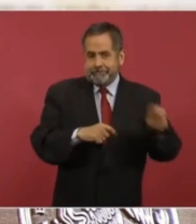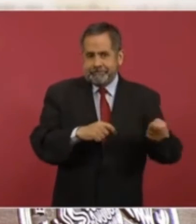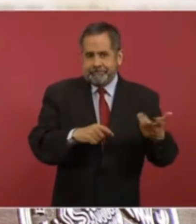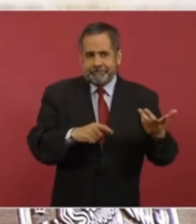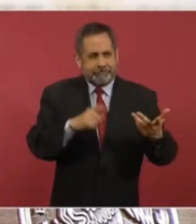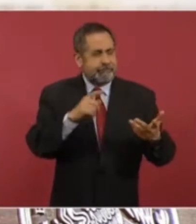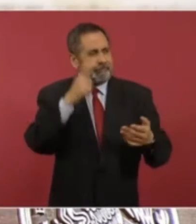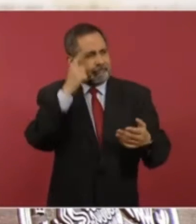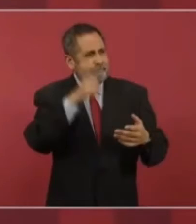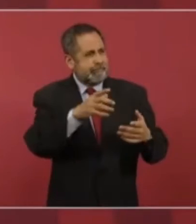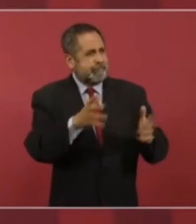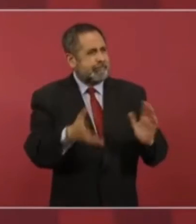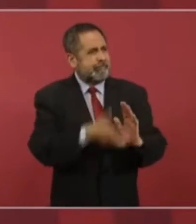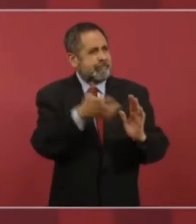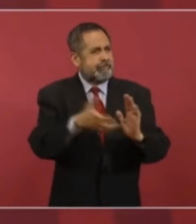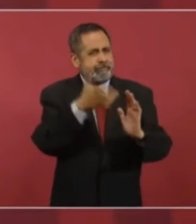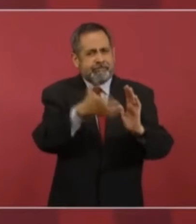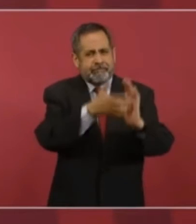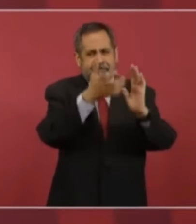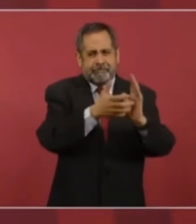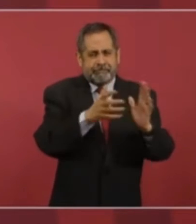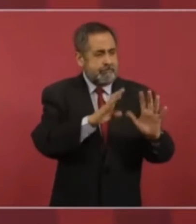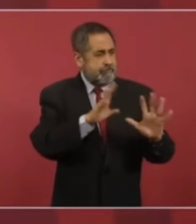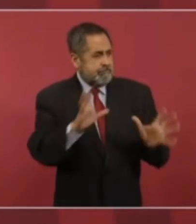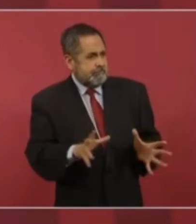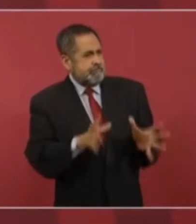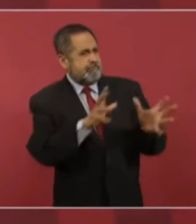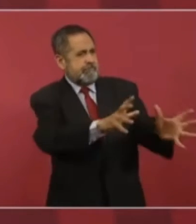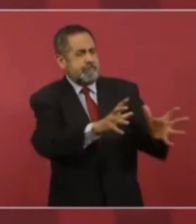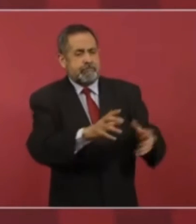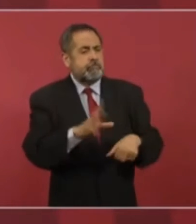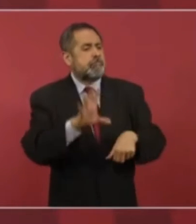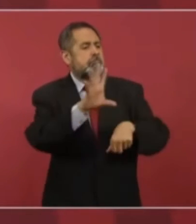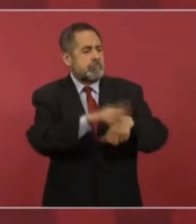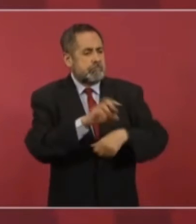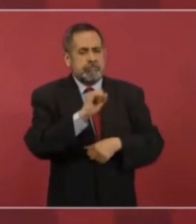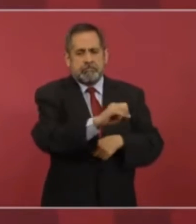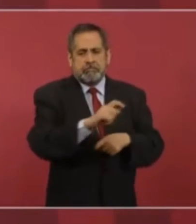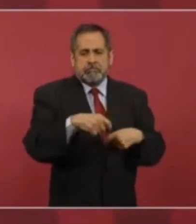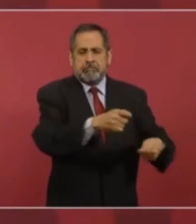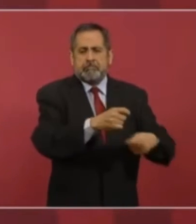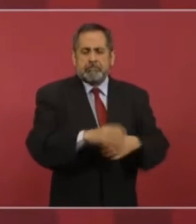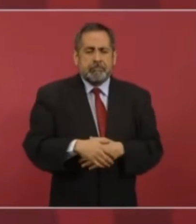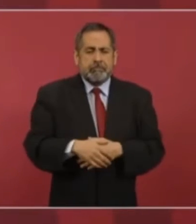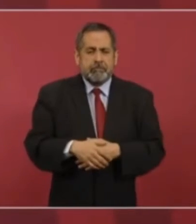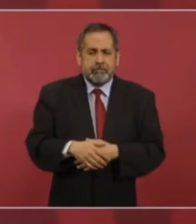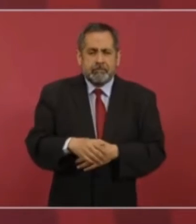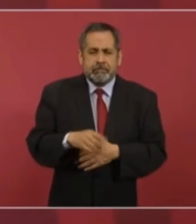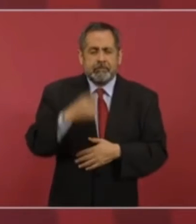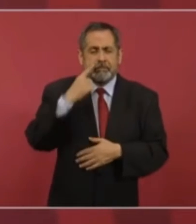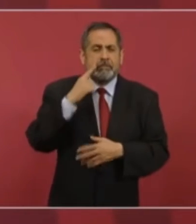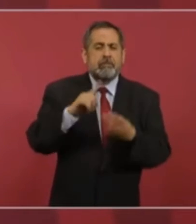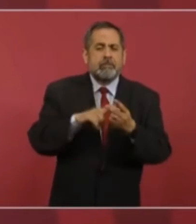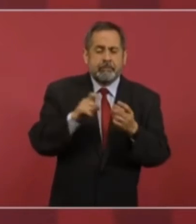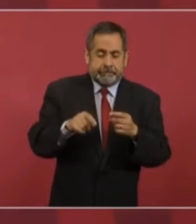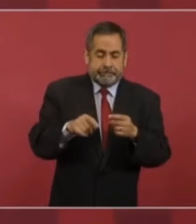materiales de construcción a 500 mil metros